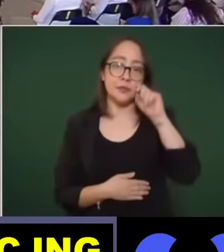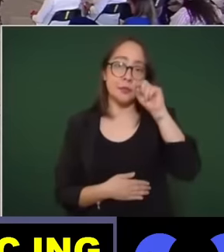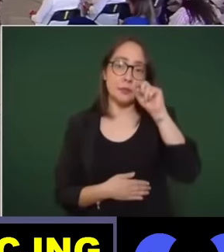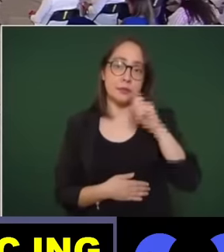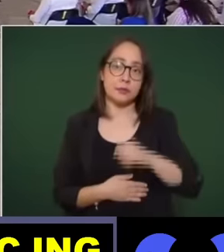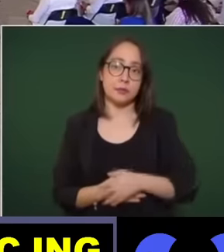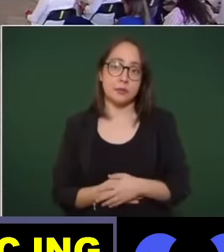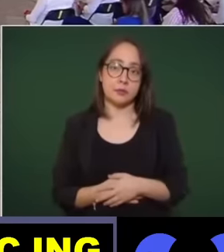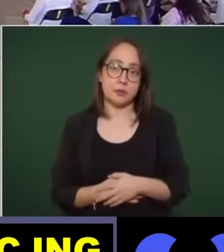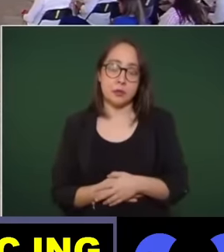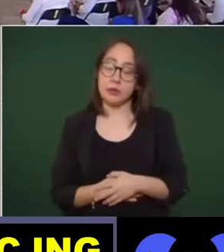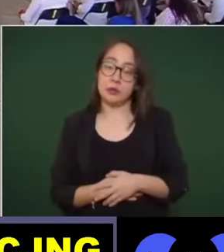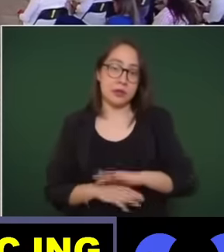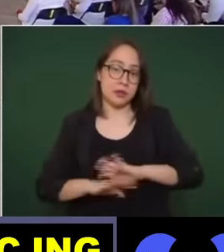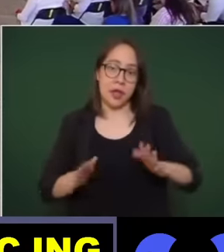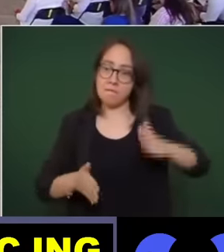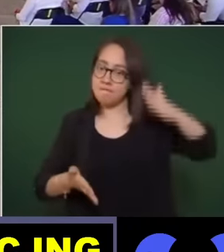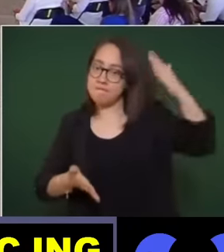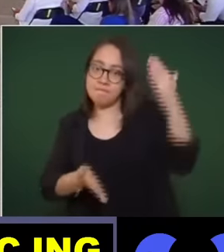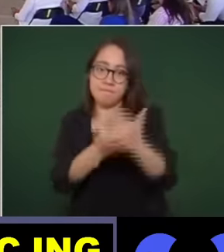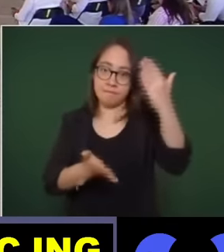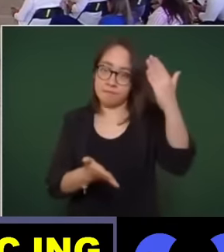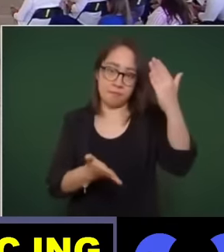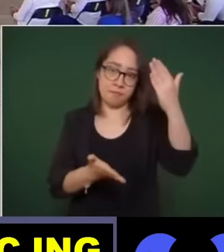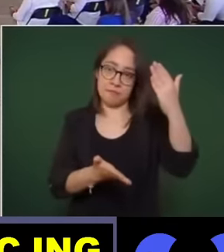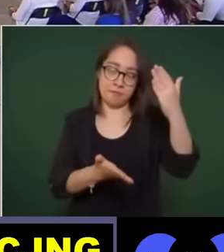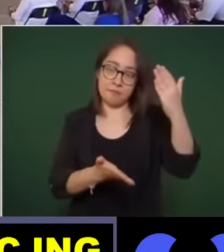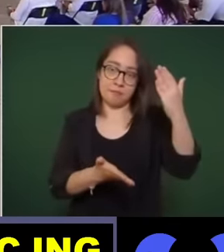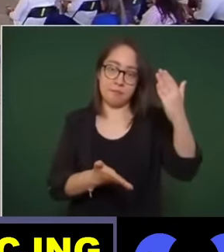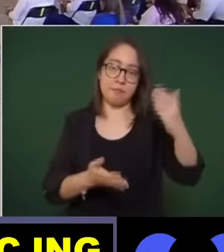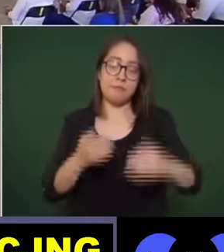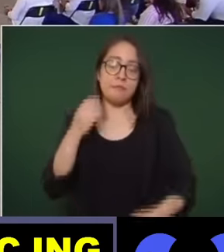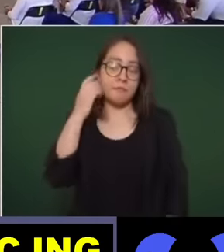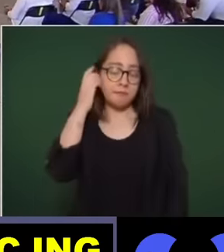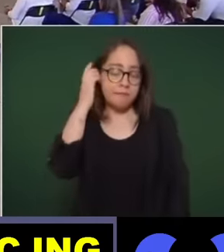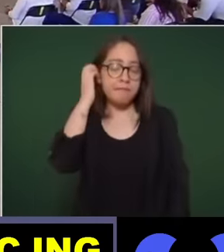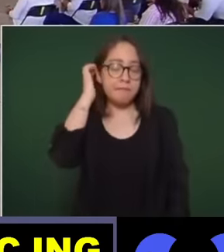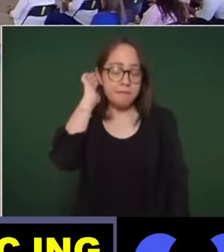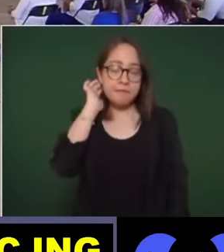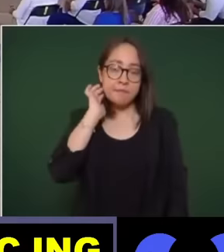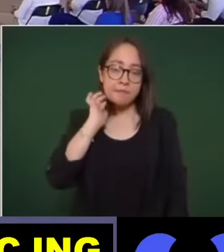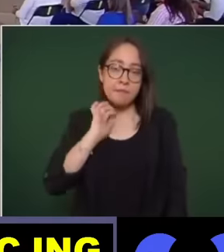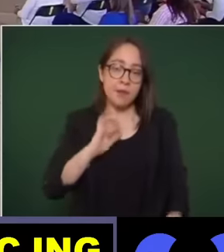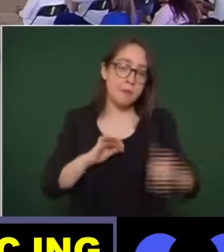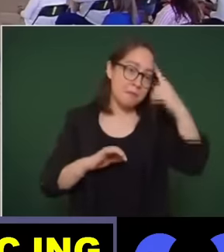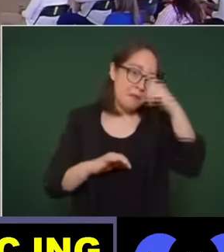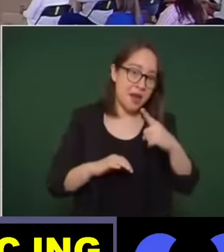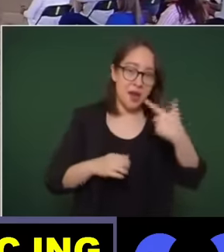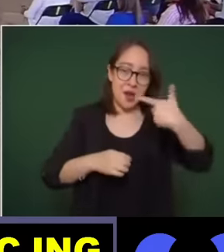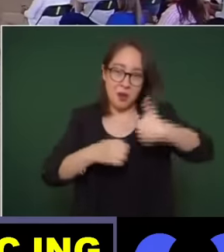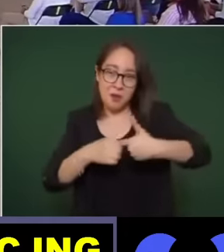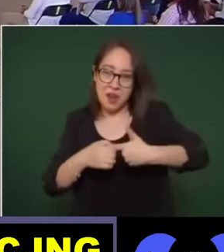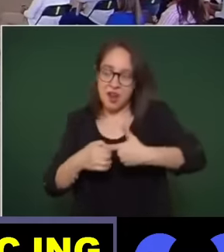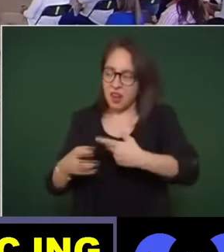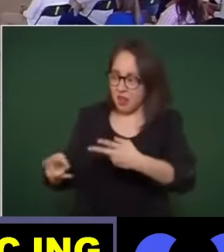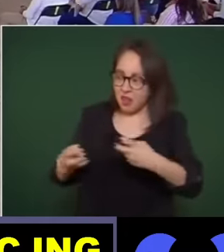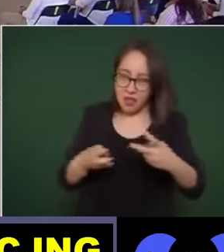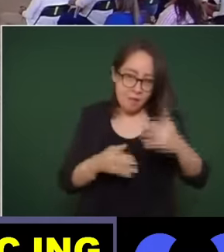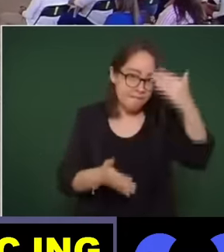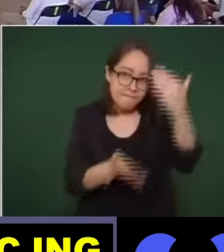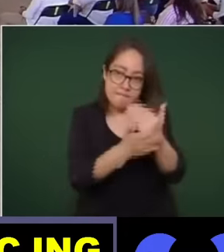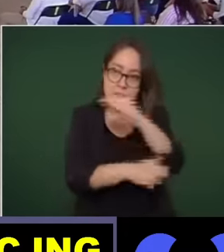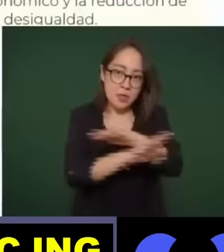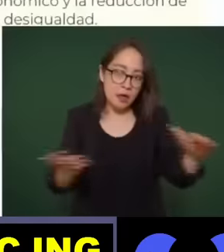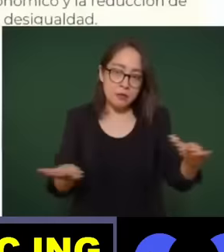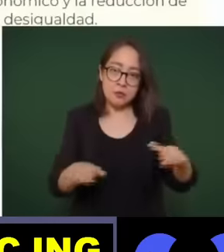cortar detajo con el huachicol pero miren cuando entramos